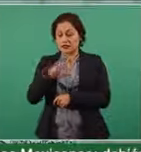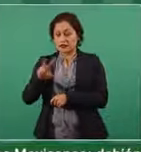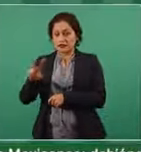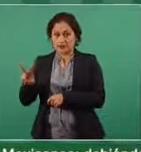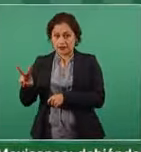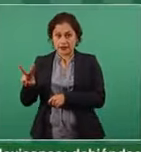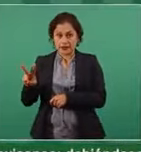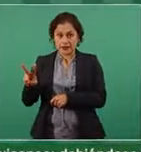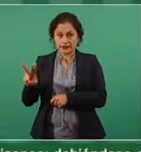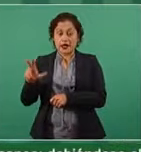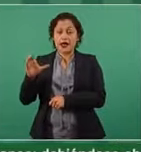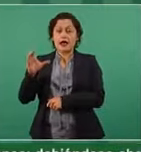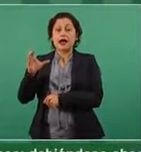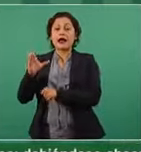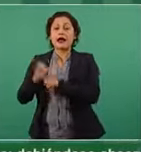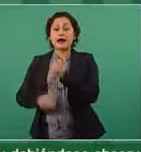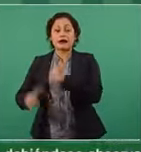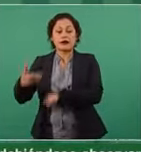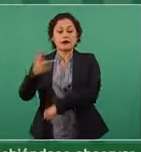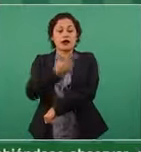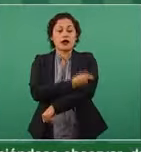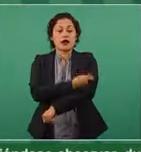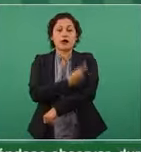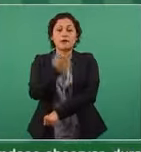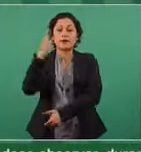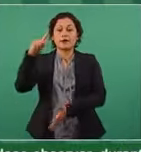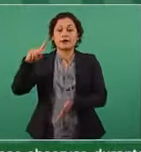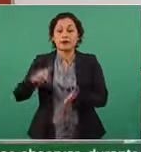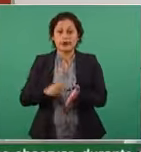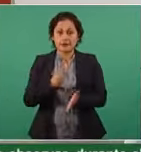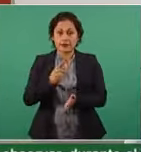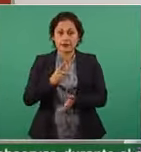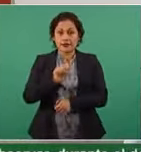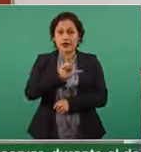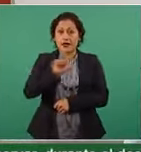dosis de 50 a 59.